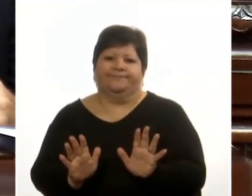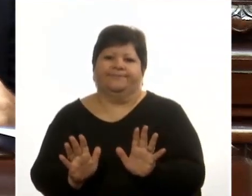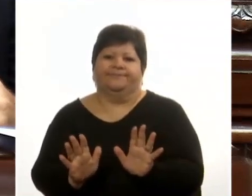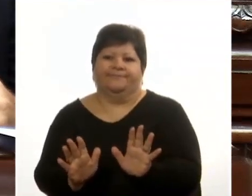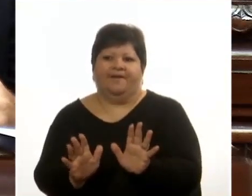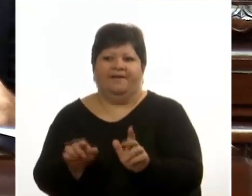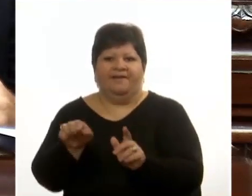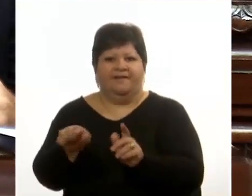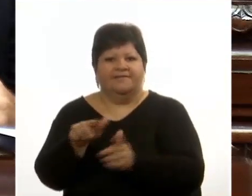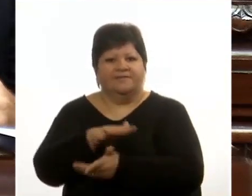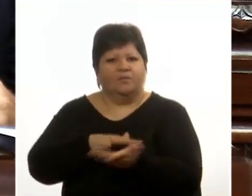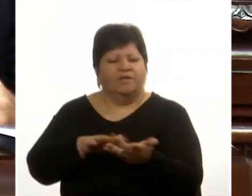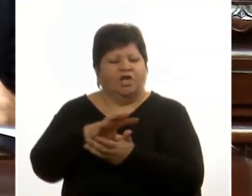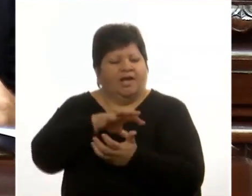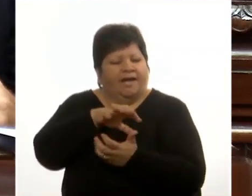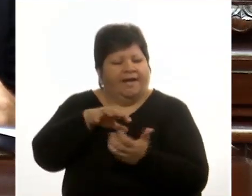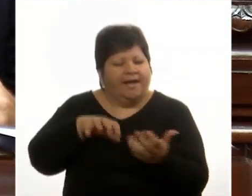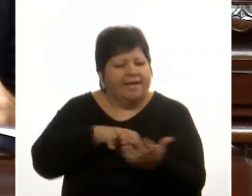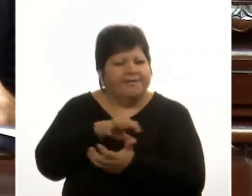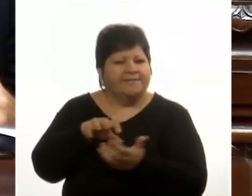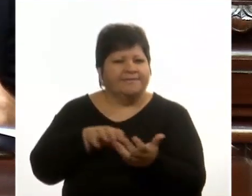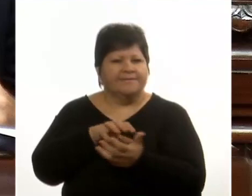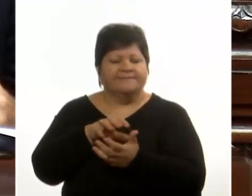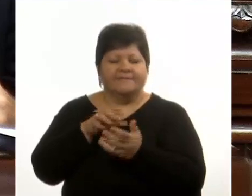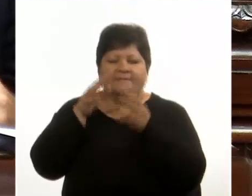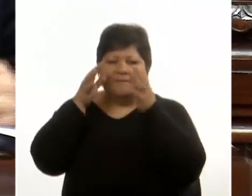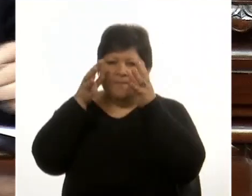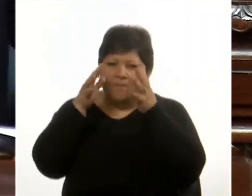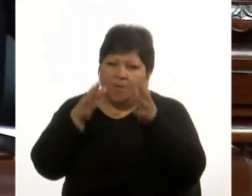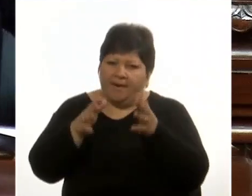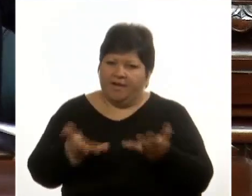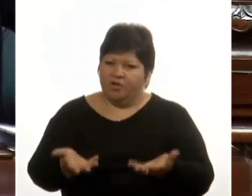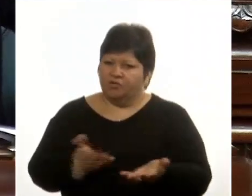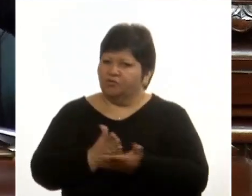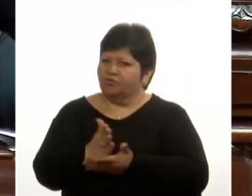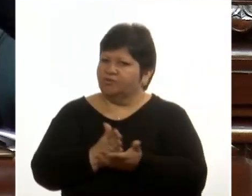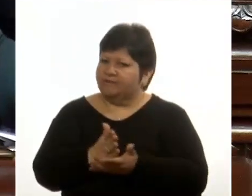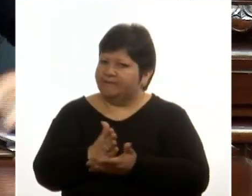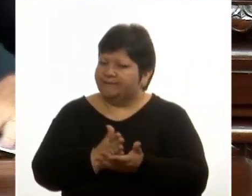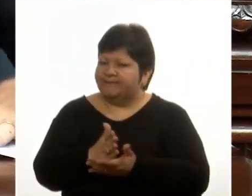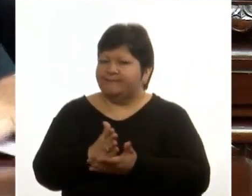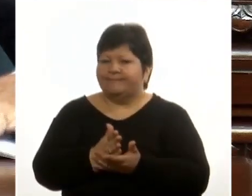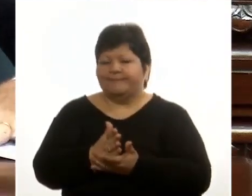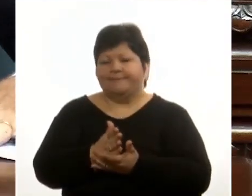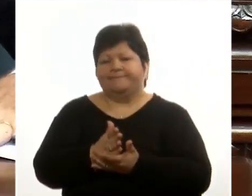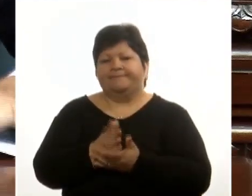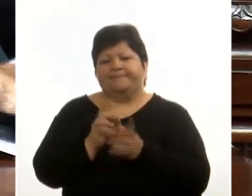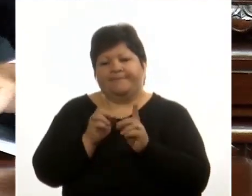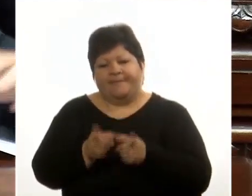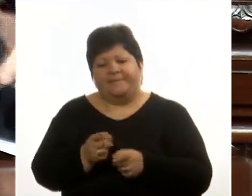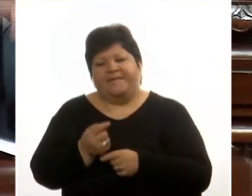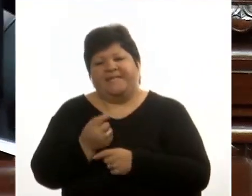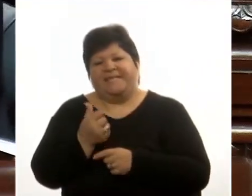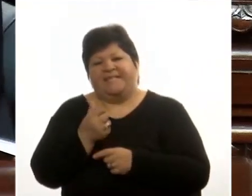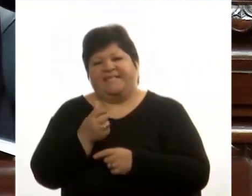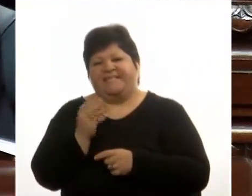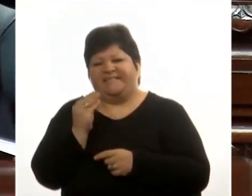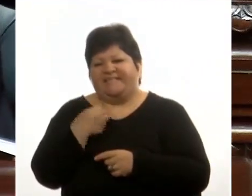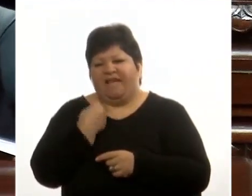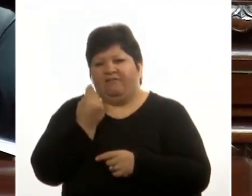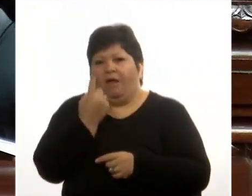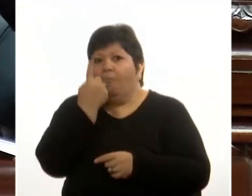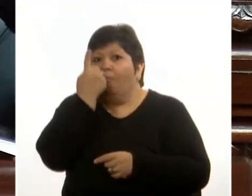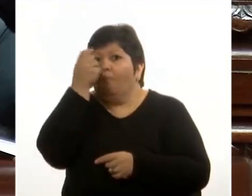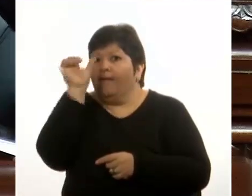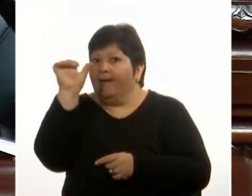Y siempre es muy riesgoso, y también es muy riesgoso casi casi que hacer un salvataje por ley a una sola